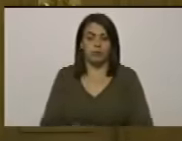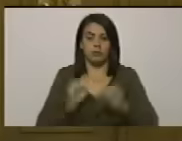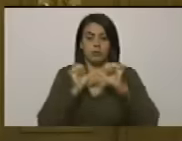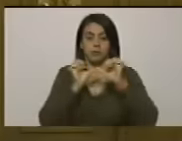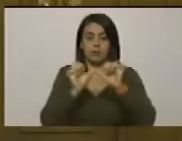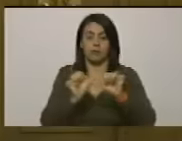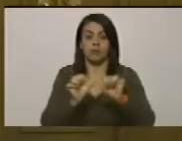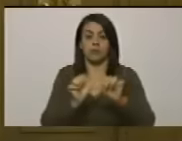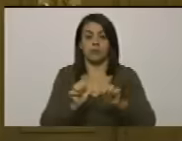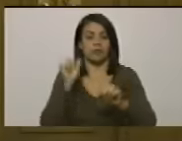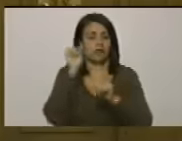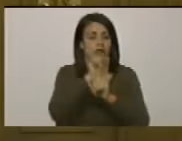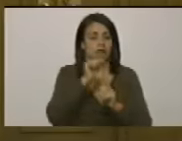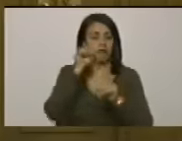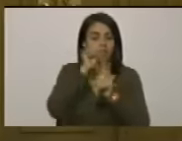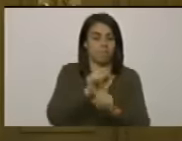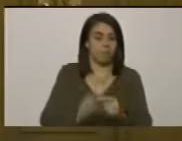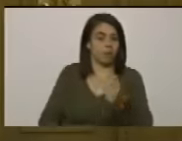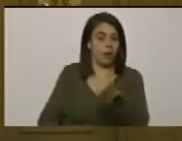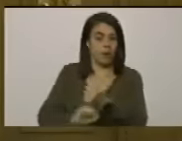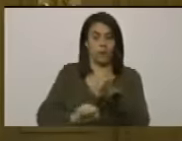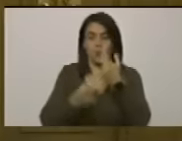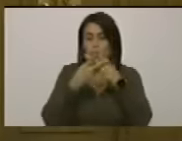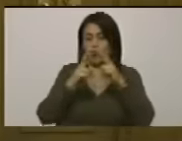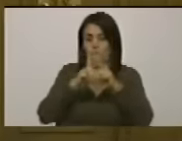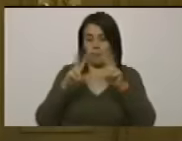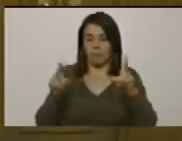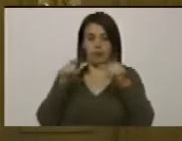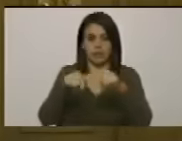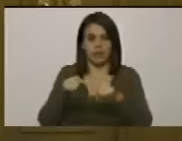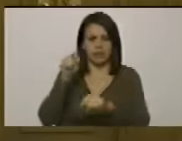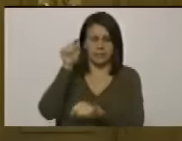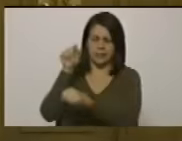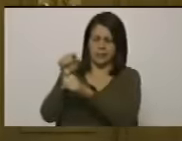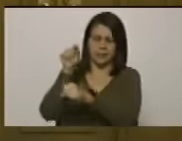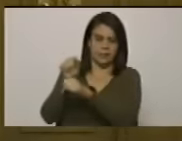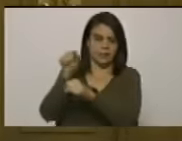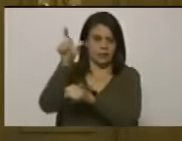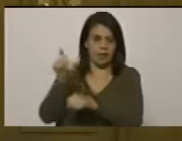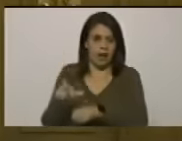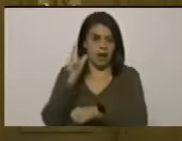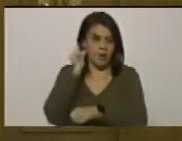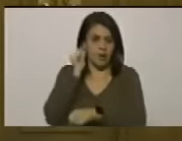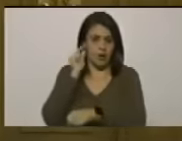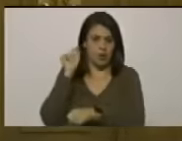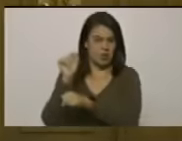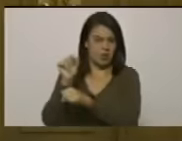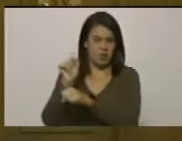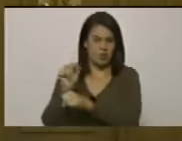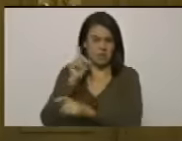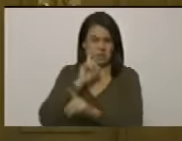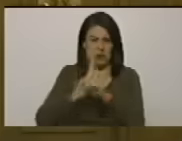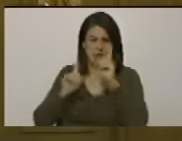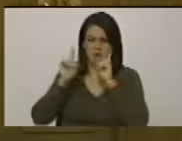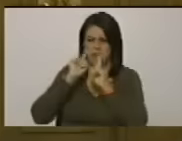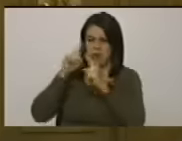su dilatada lucha en favor de la paz fue acusada vilipendiada